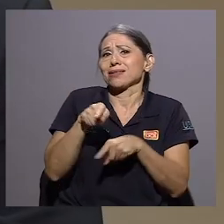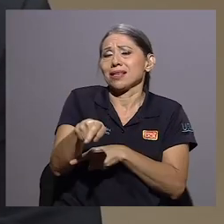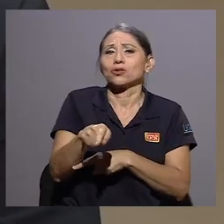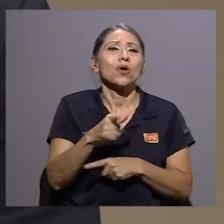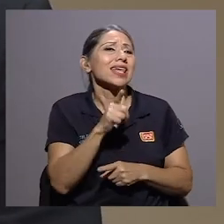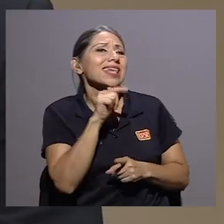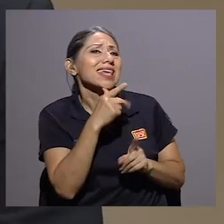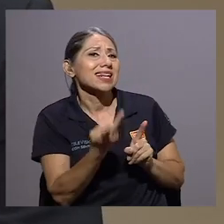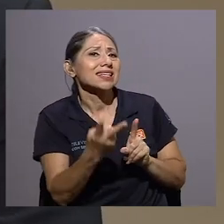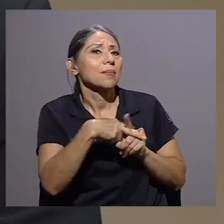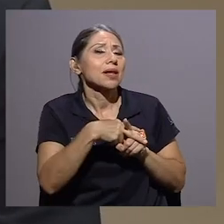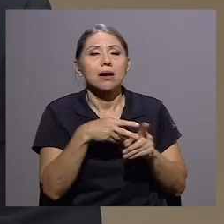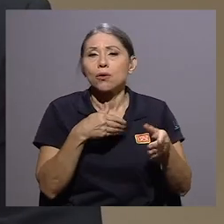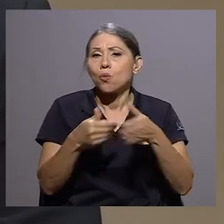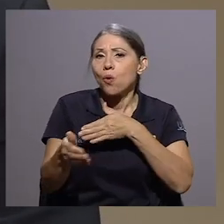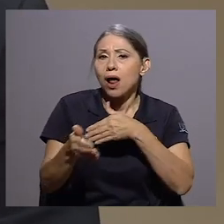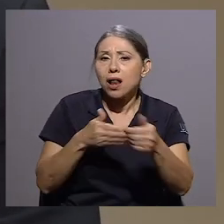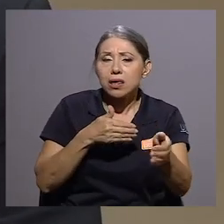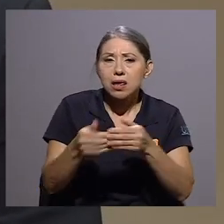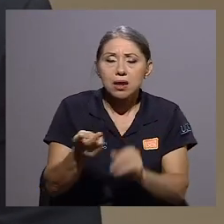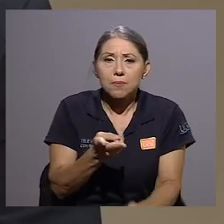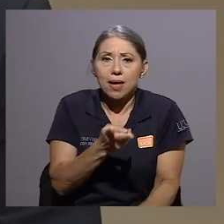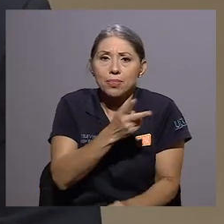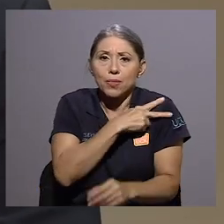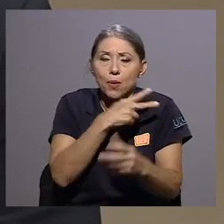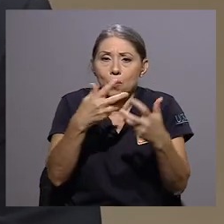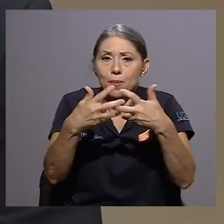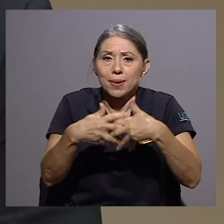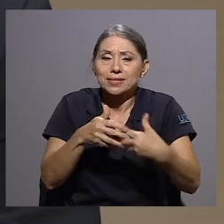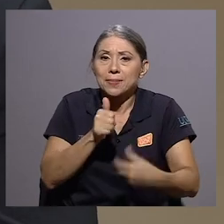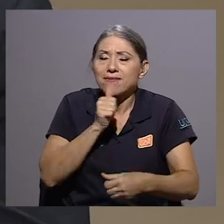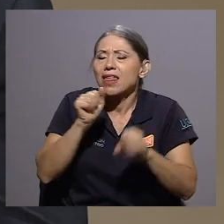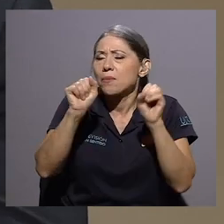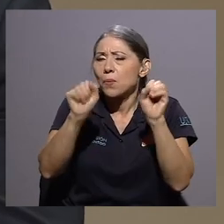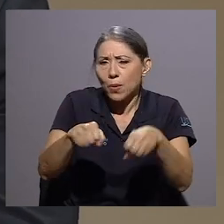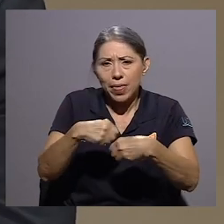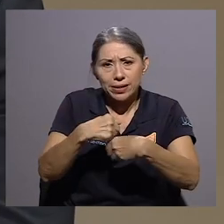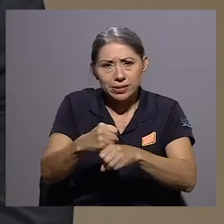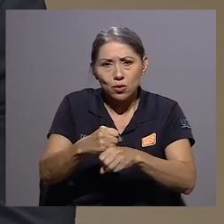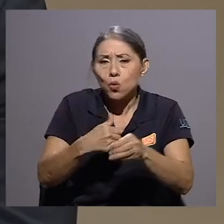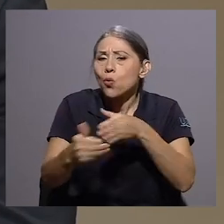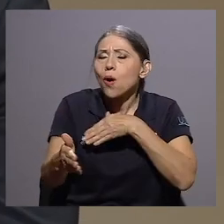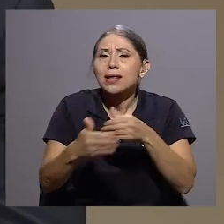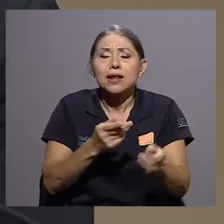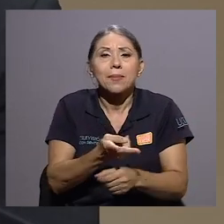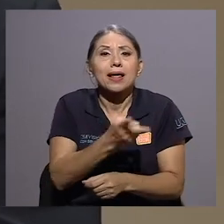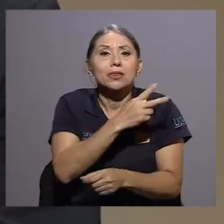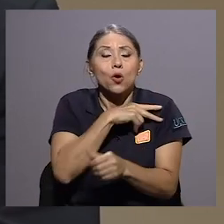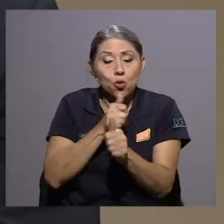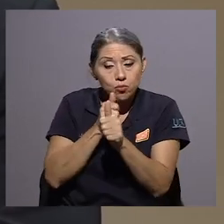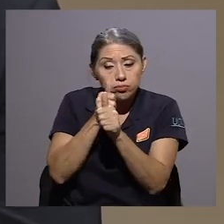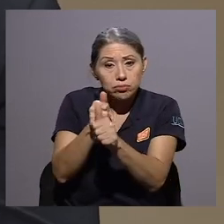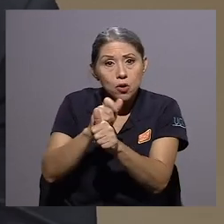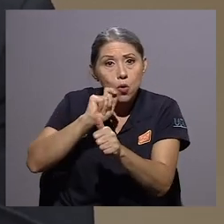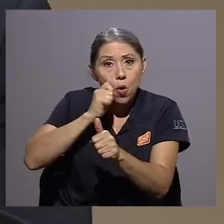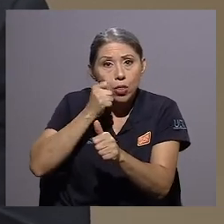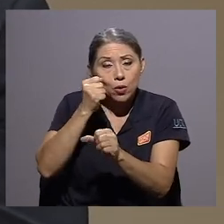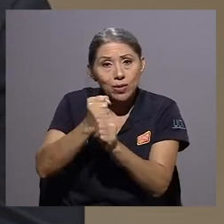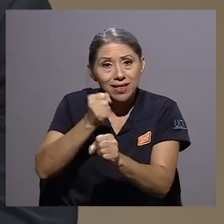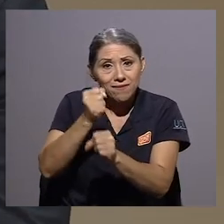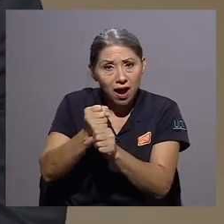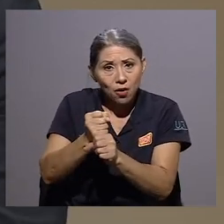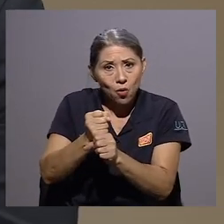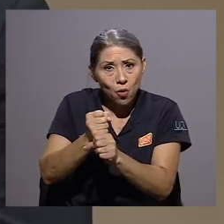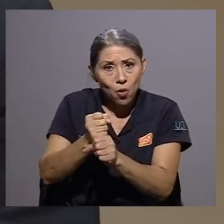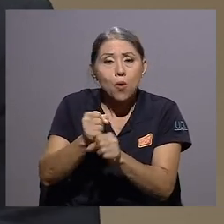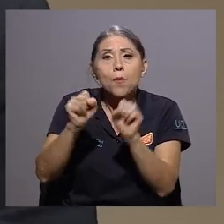patrono de la empresa privada podría aplicar. Cualquier patrono que se guíe por el Código de Trabajo en el sector